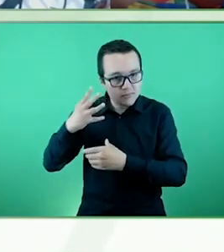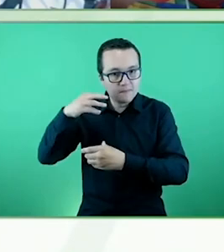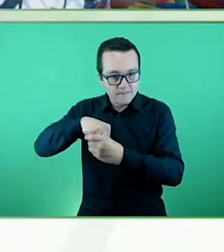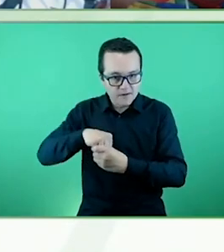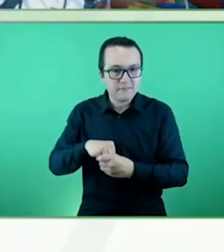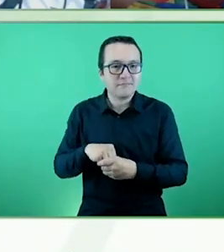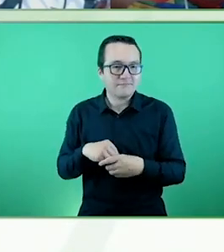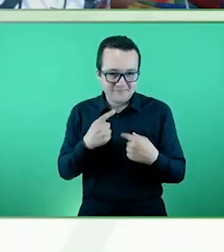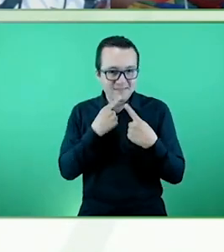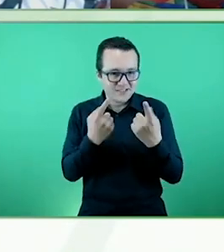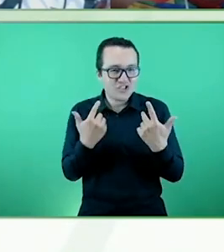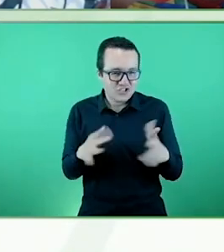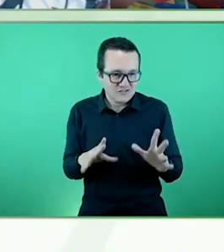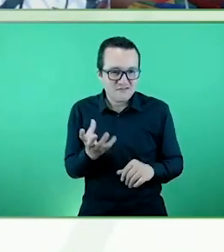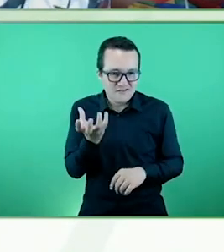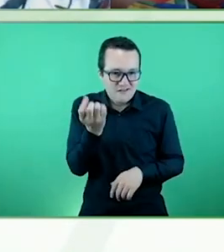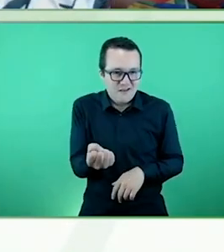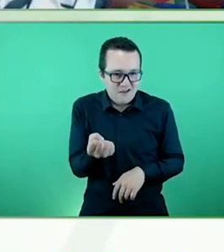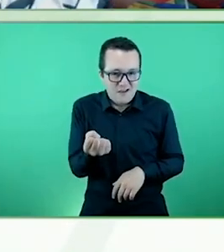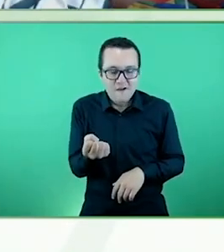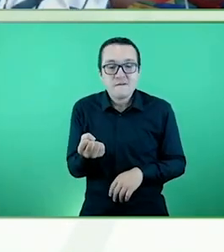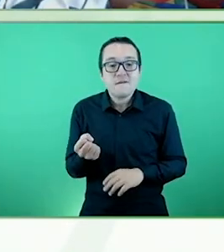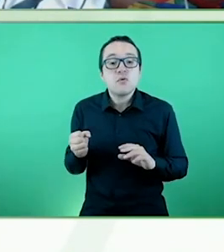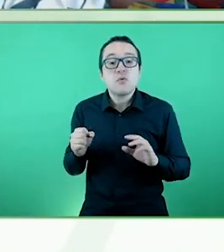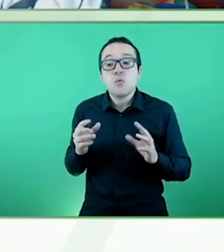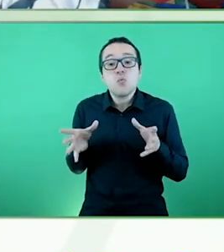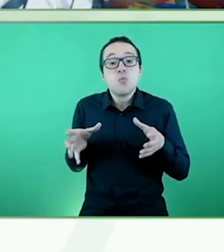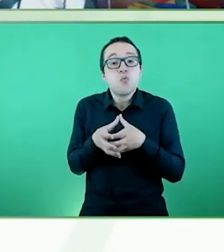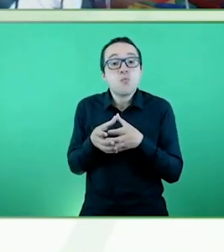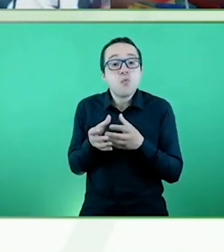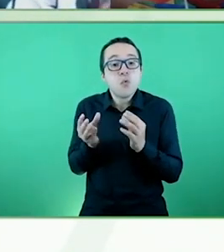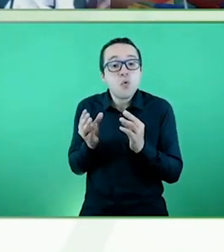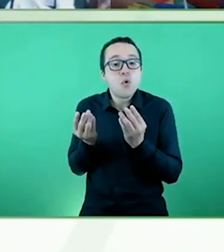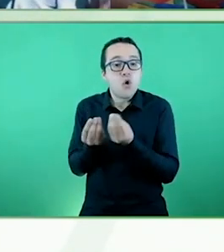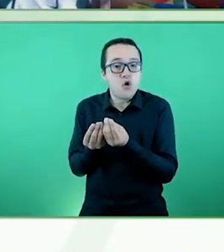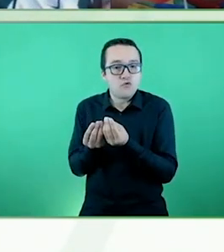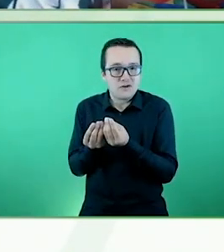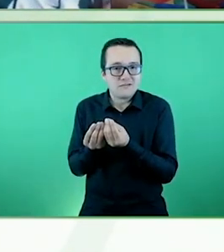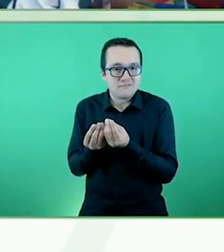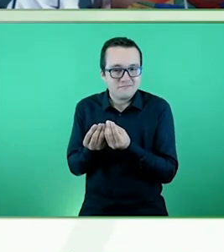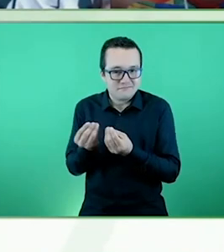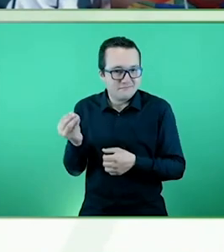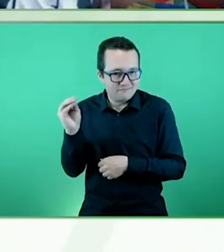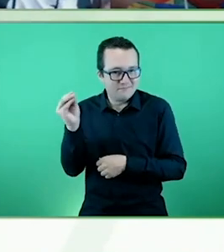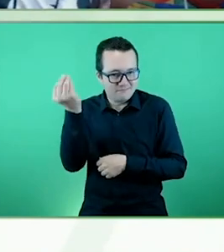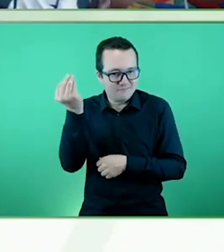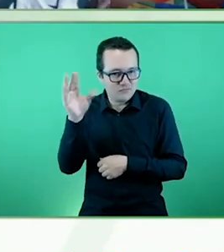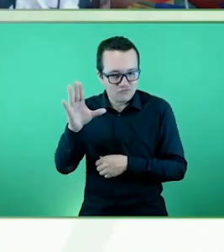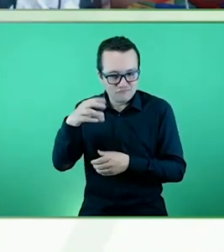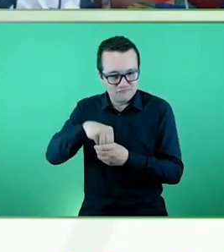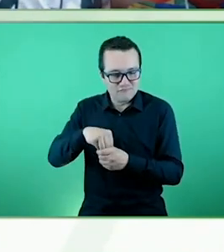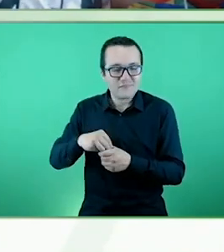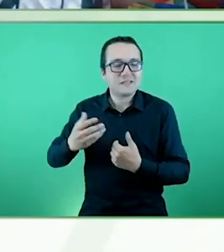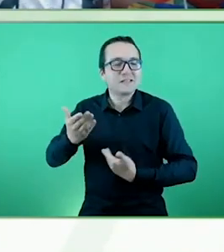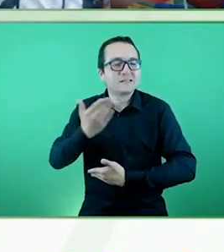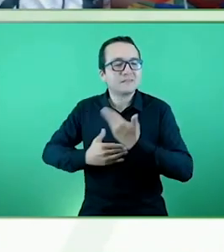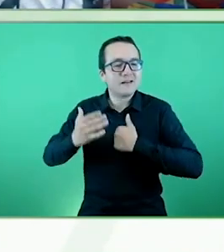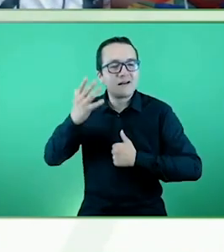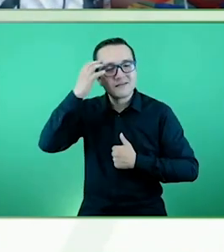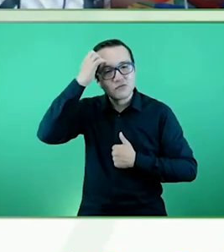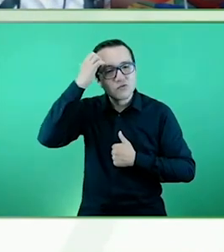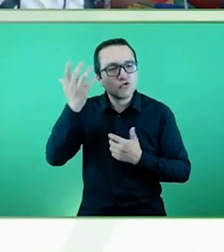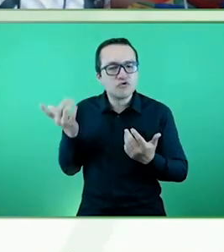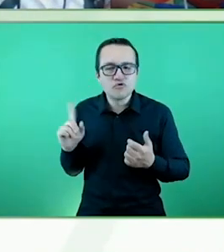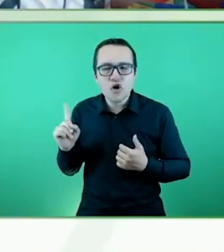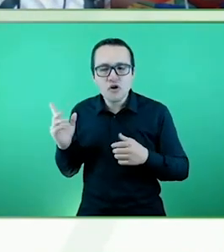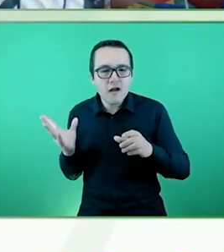muchachos con discapacidad intelectual voluntarios en el sistema público de salud en México, cosa que ha sido vista